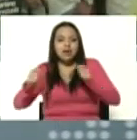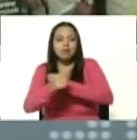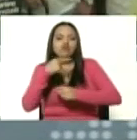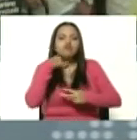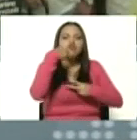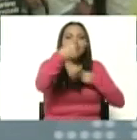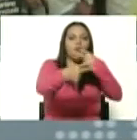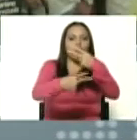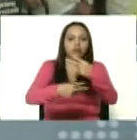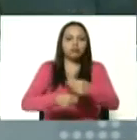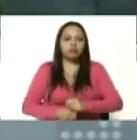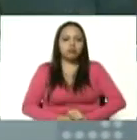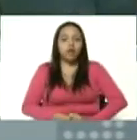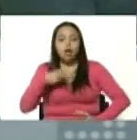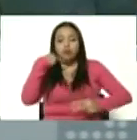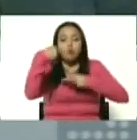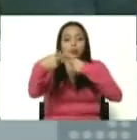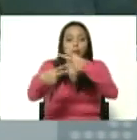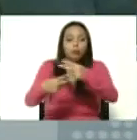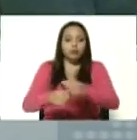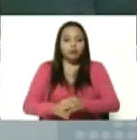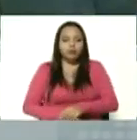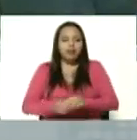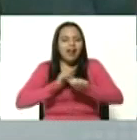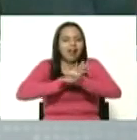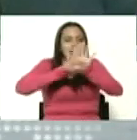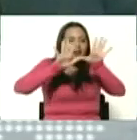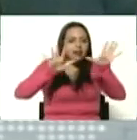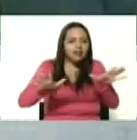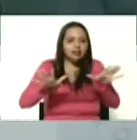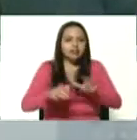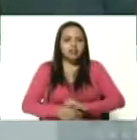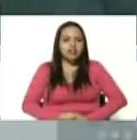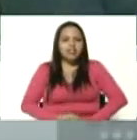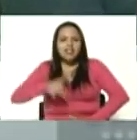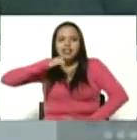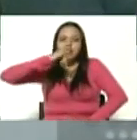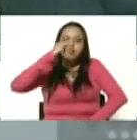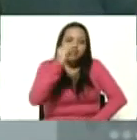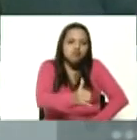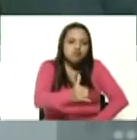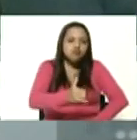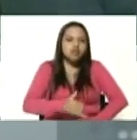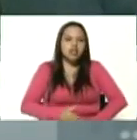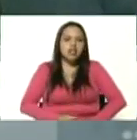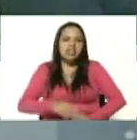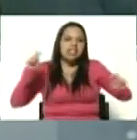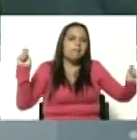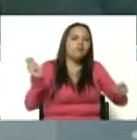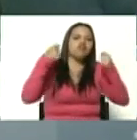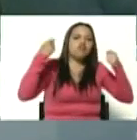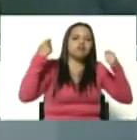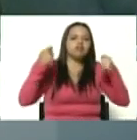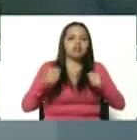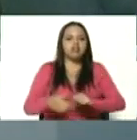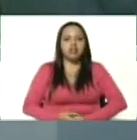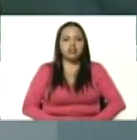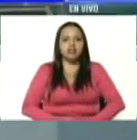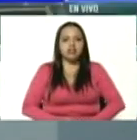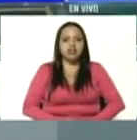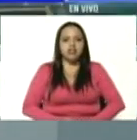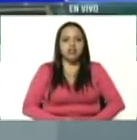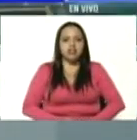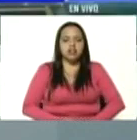voz en una voz muy clara de la denuncia de la protesta contra los